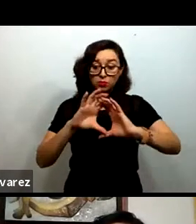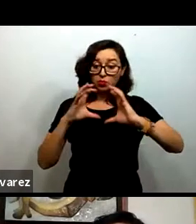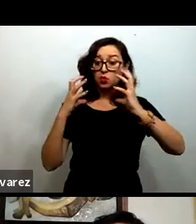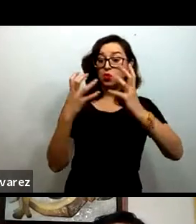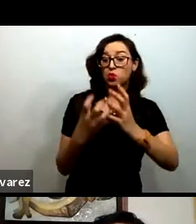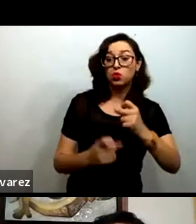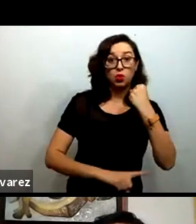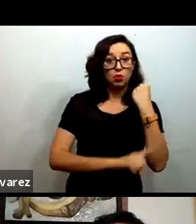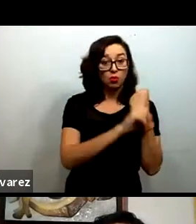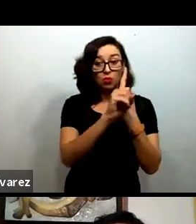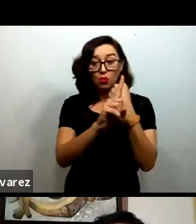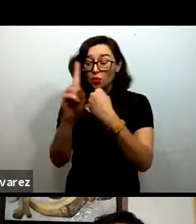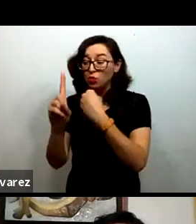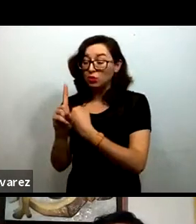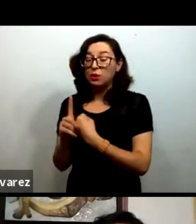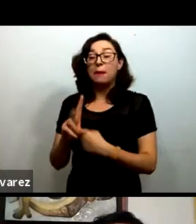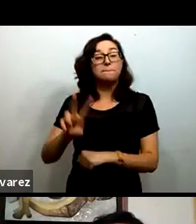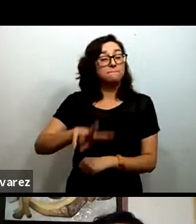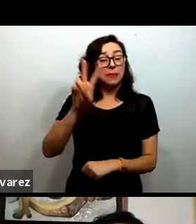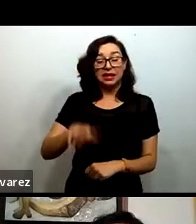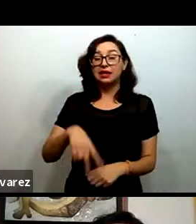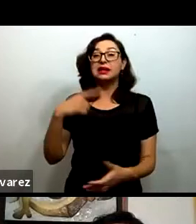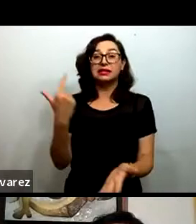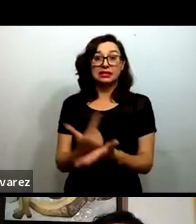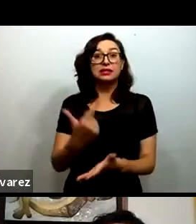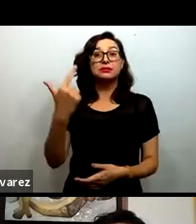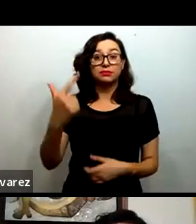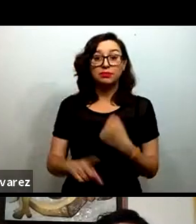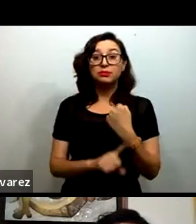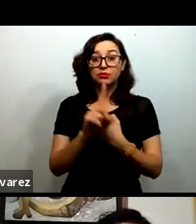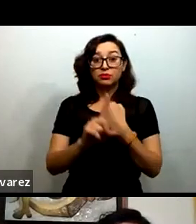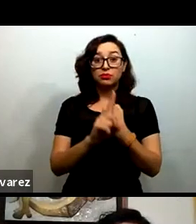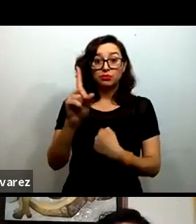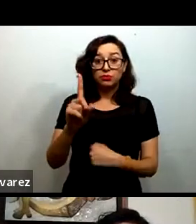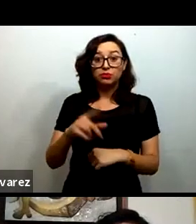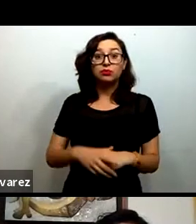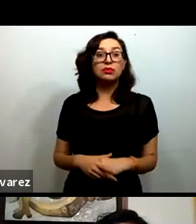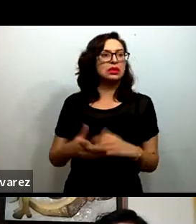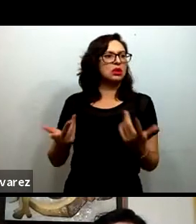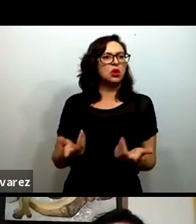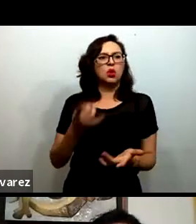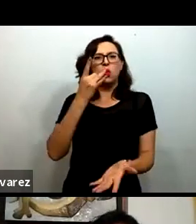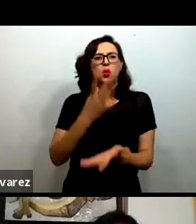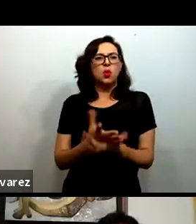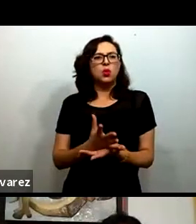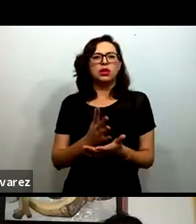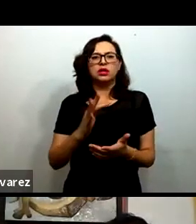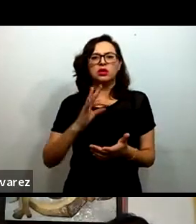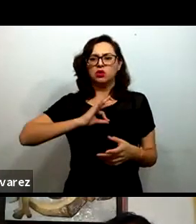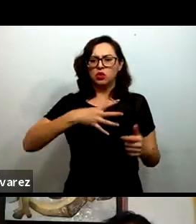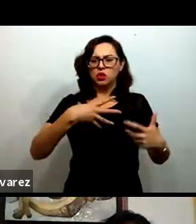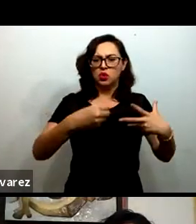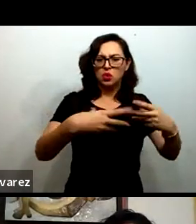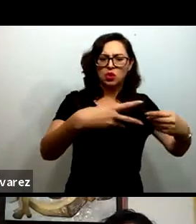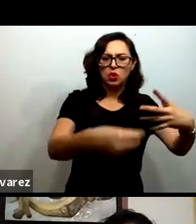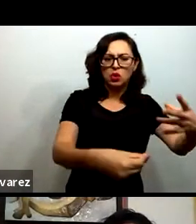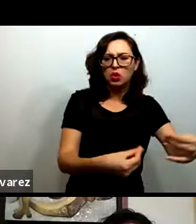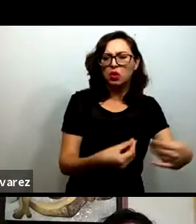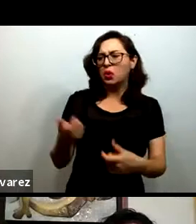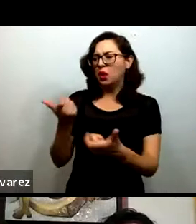magnitud realmente gigantesca. No es solamente una crisis sanitaria y económica, sino también una crisis